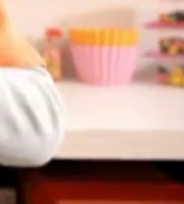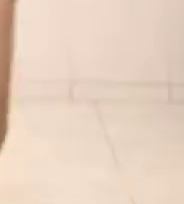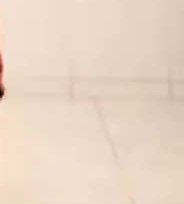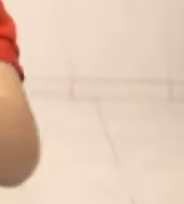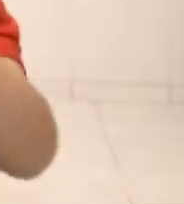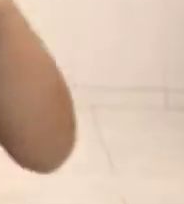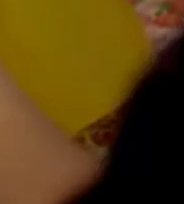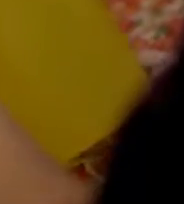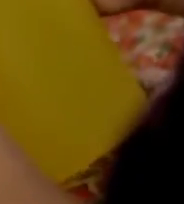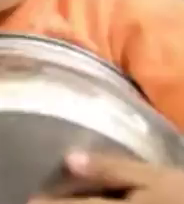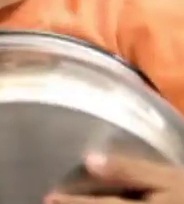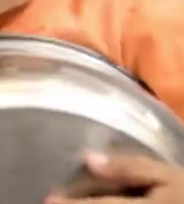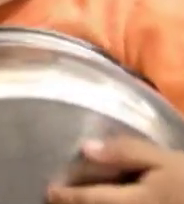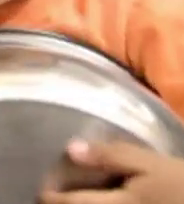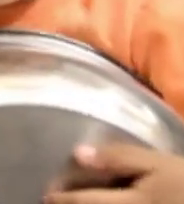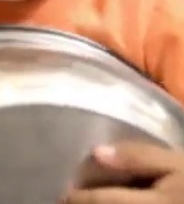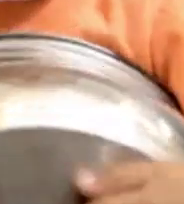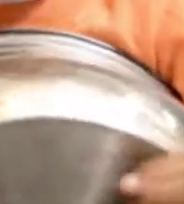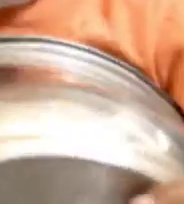Mi,